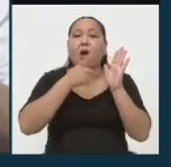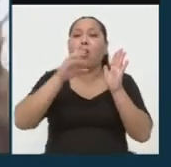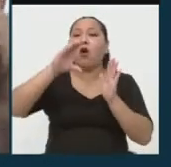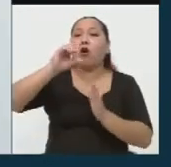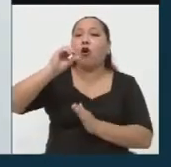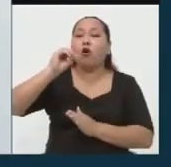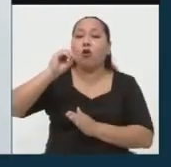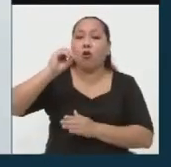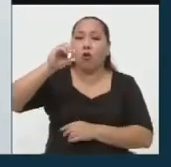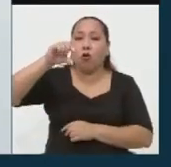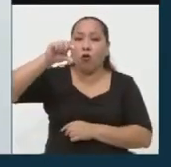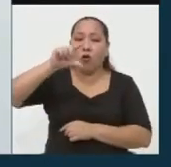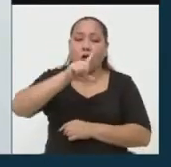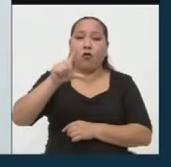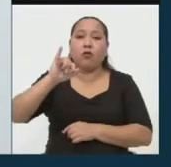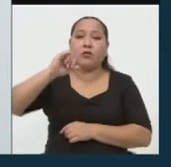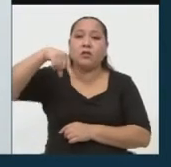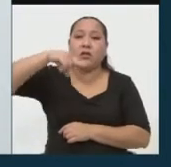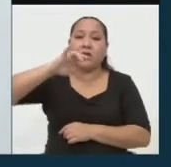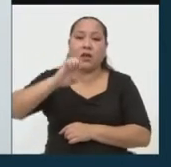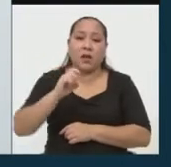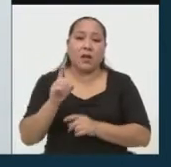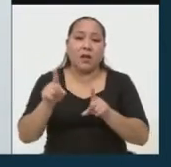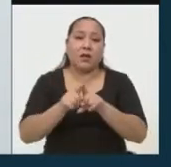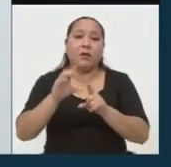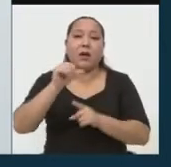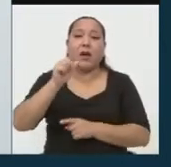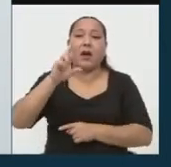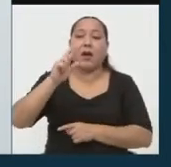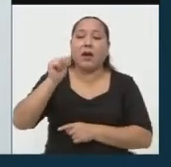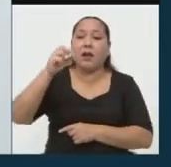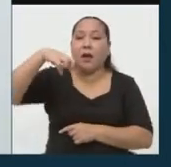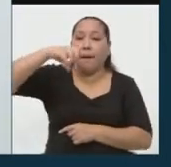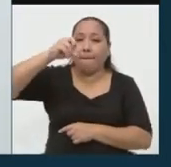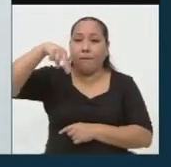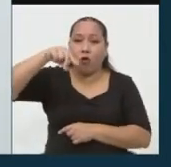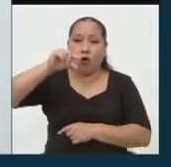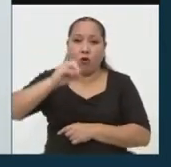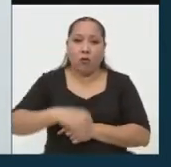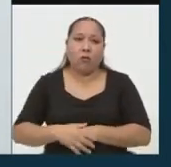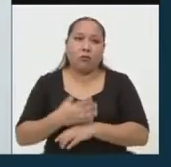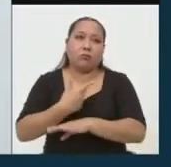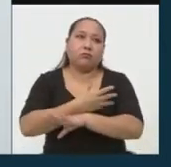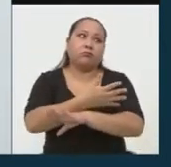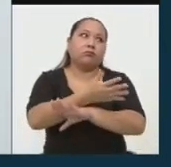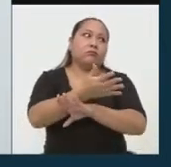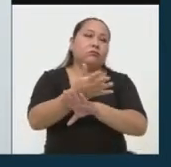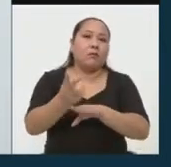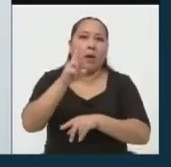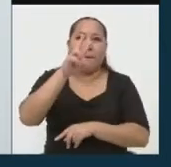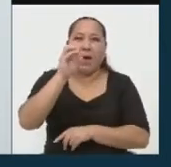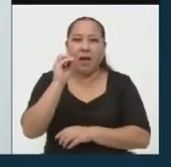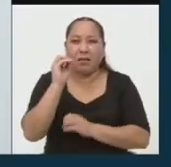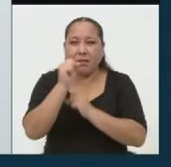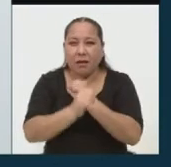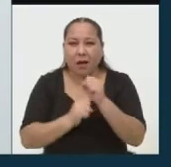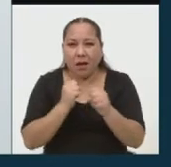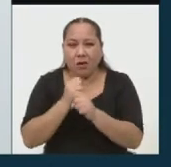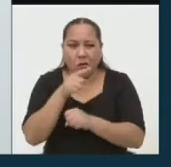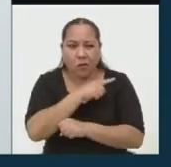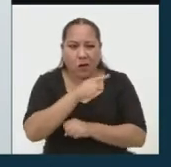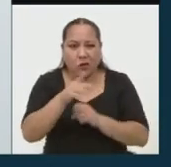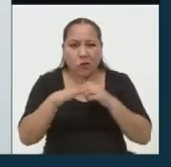y Carapongo, que ha demorado 20 años para que ellos puedan